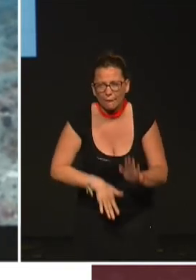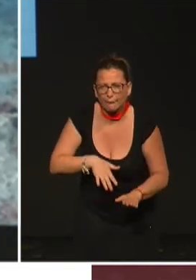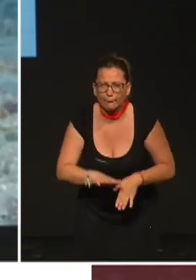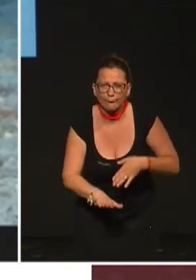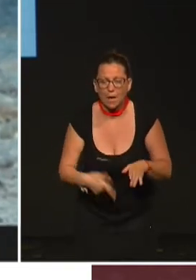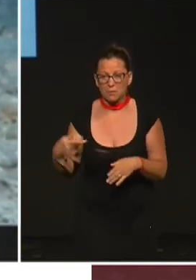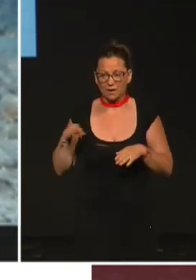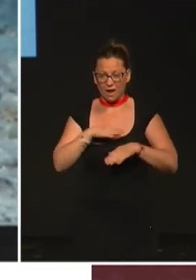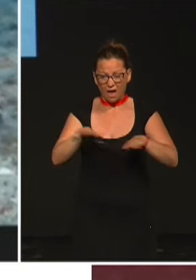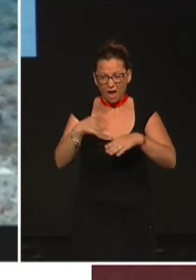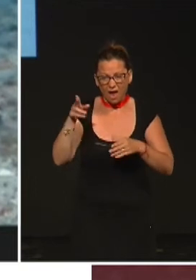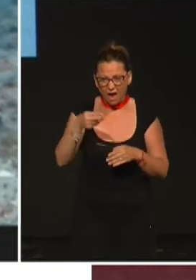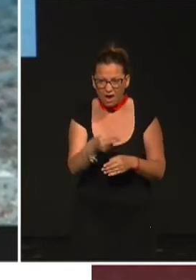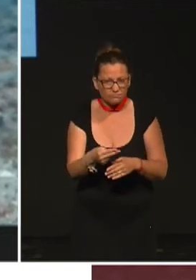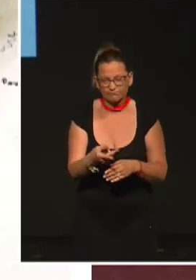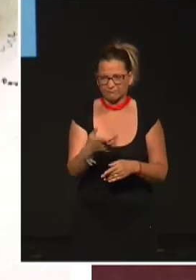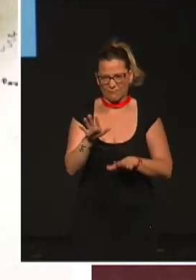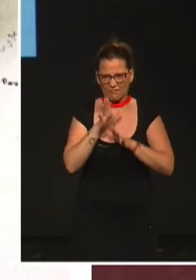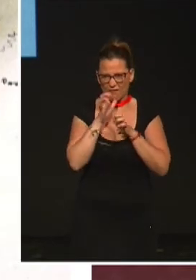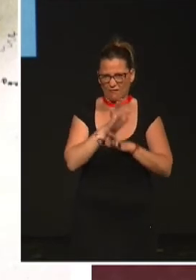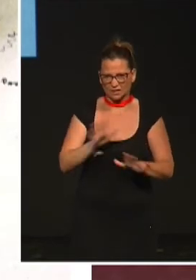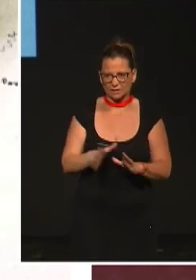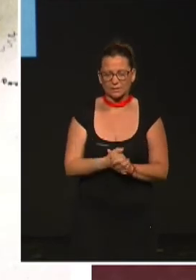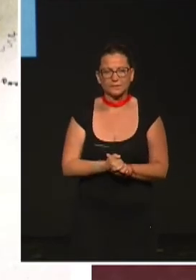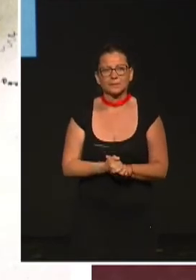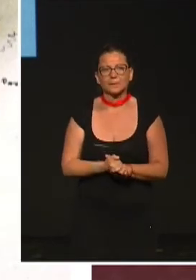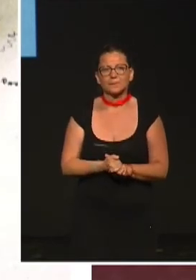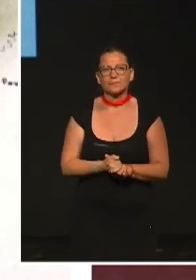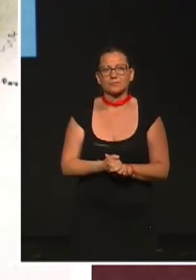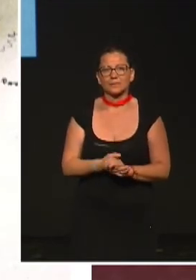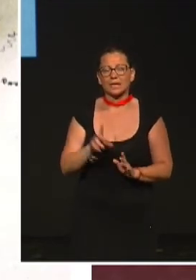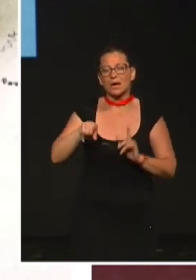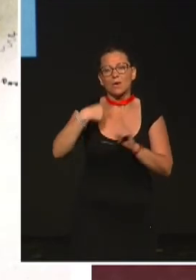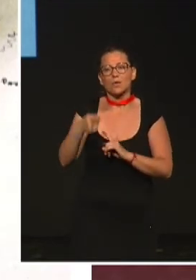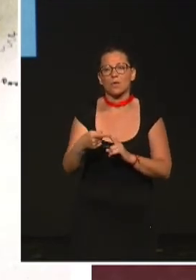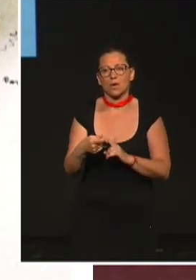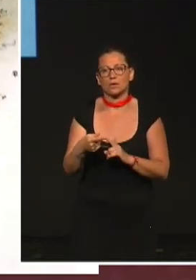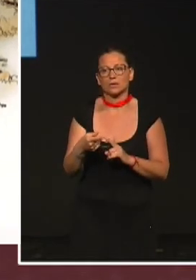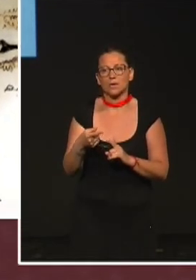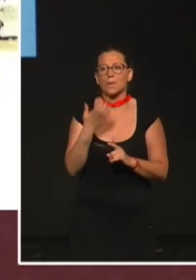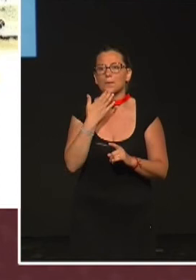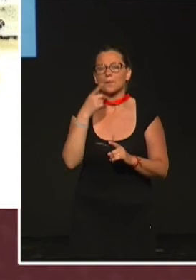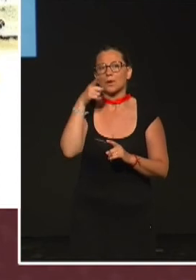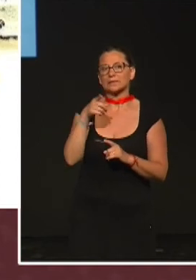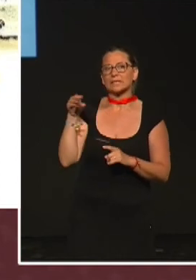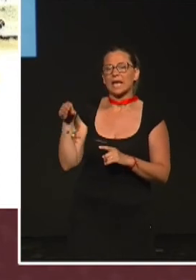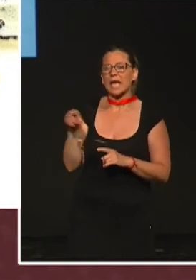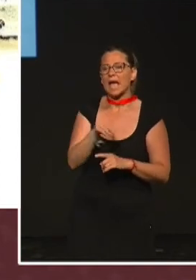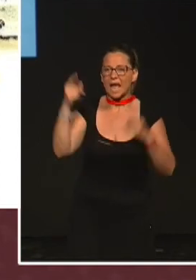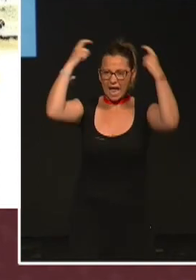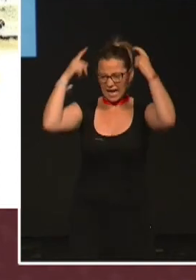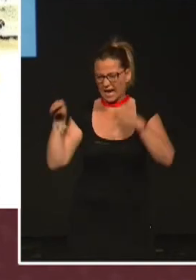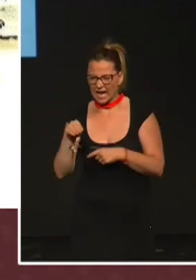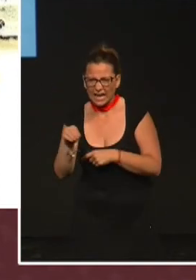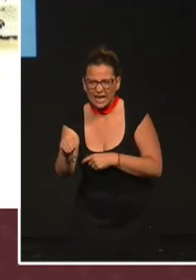con patas, como el darwin que veíamos antes. También hay mamíferos darwini, como este ratón o esta otra especie